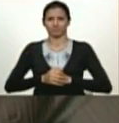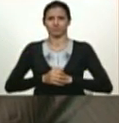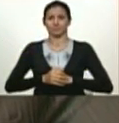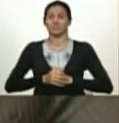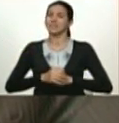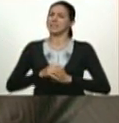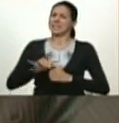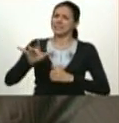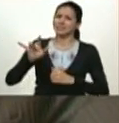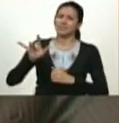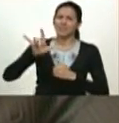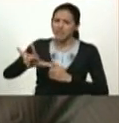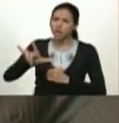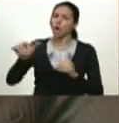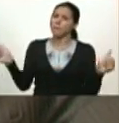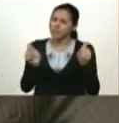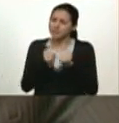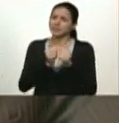querido compañero,